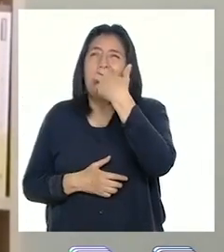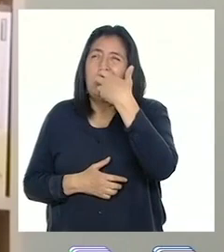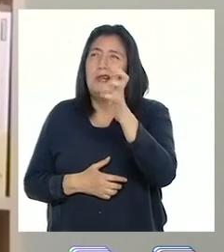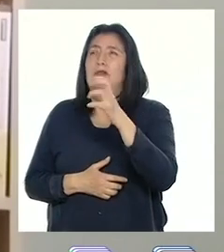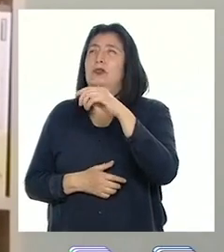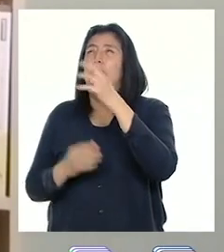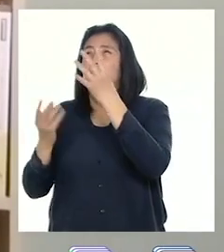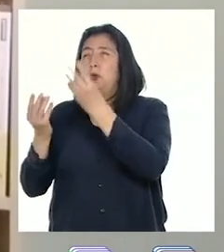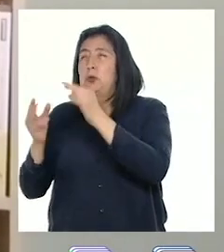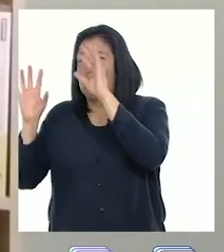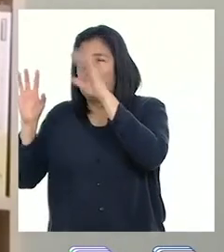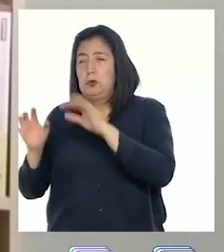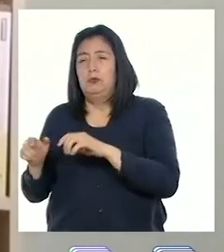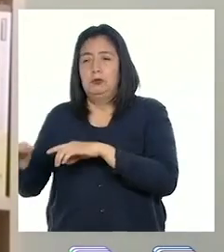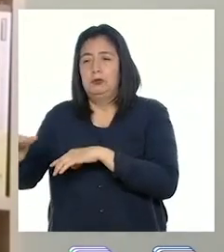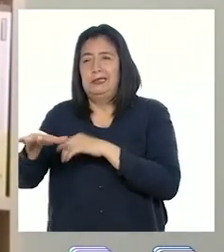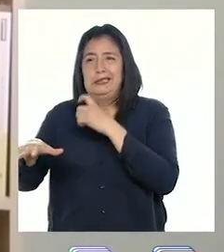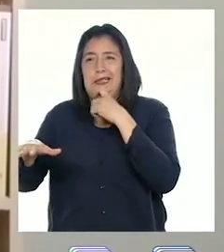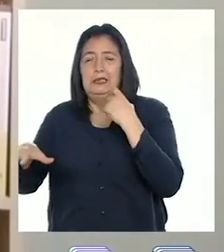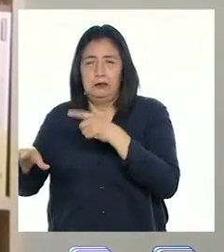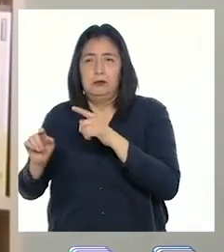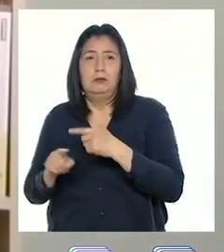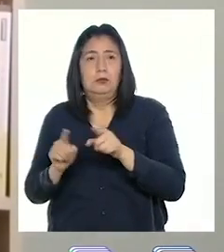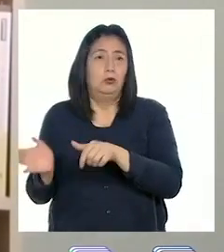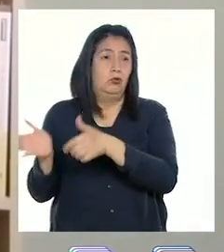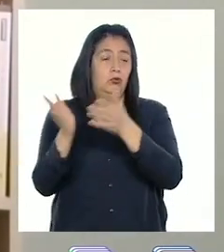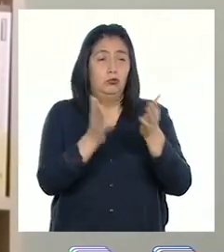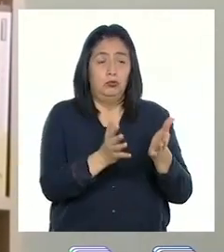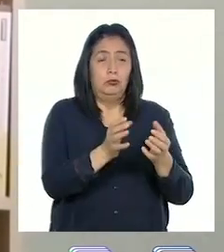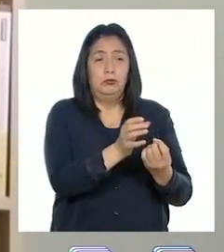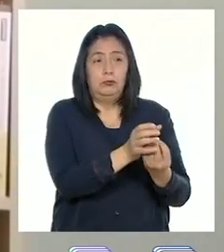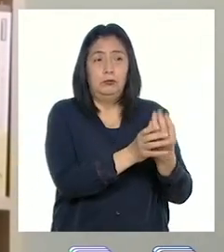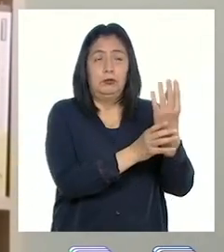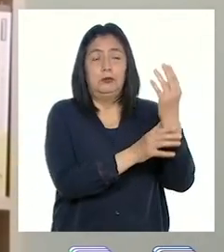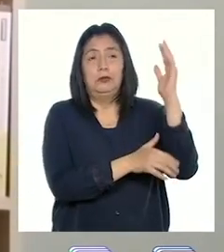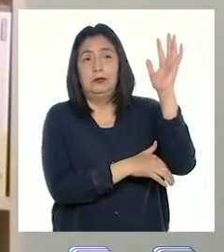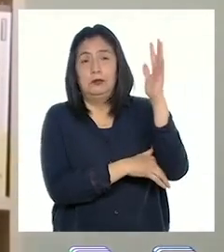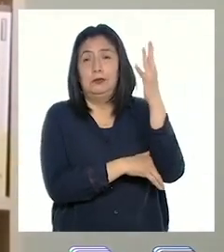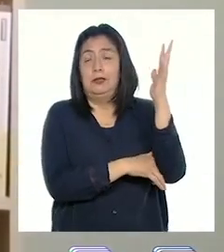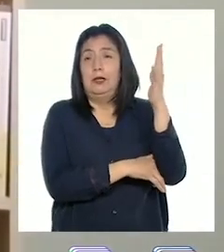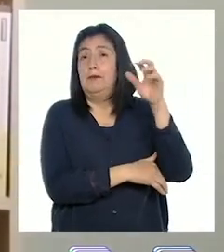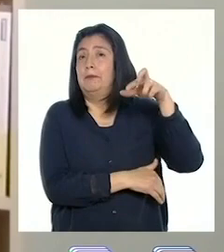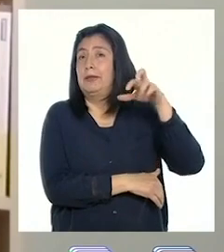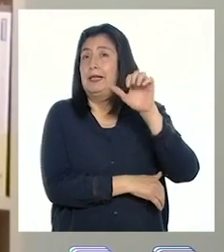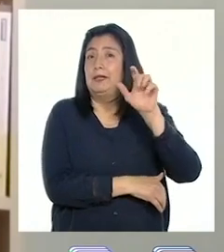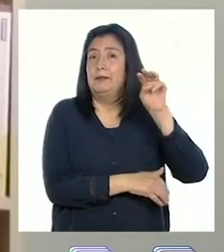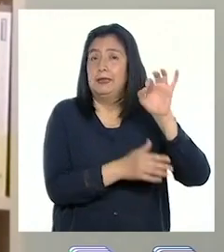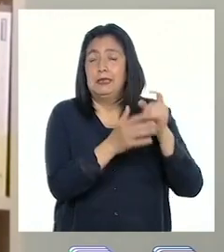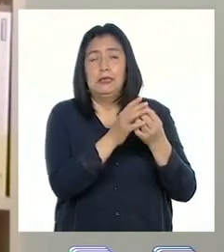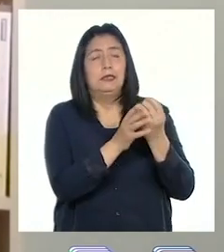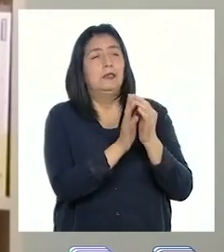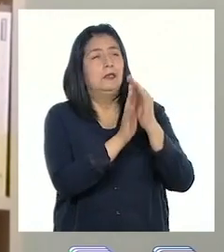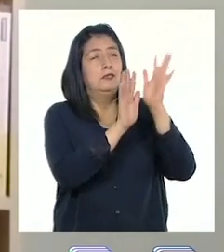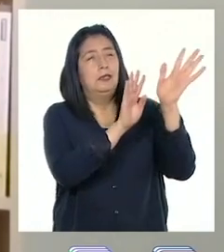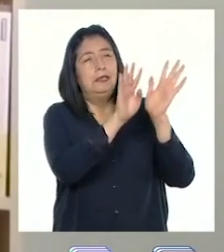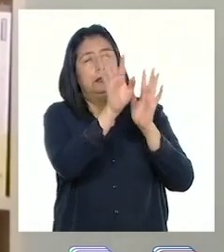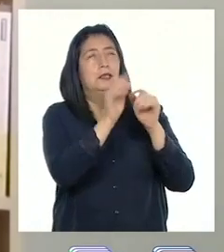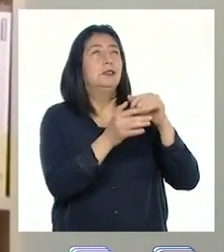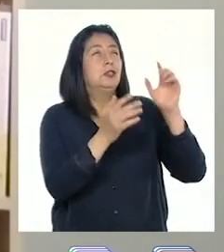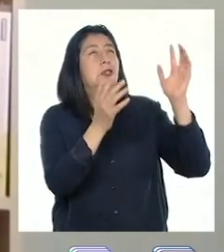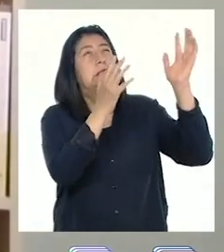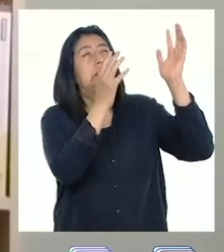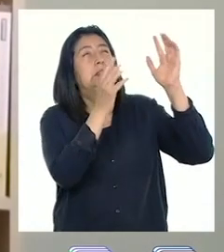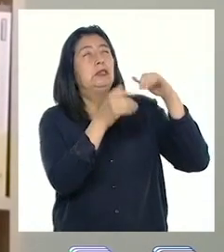lluvias, es decir, ecosistemas desérticos. Por otro lado tenemos a las palmeras, que prefieren climas cálidos pero con mucha